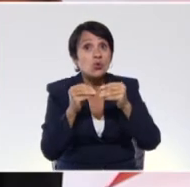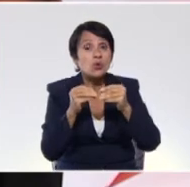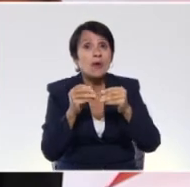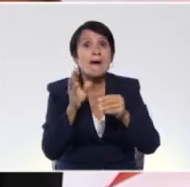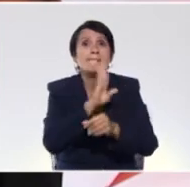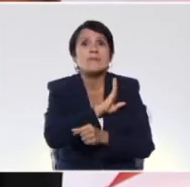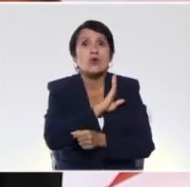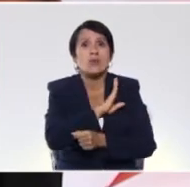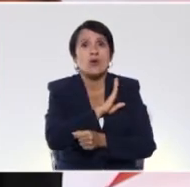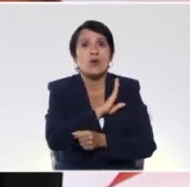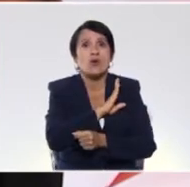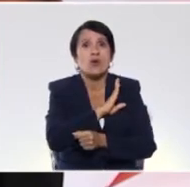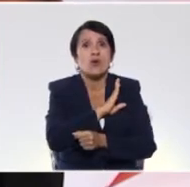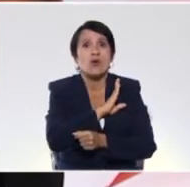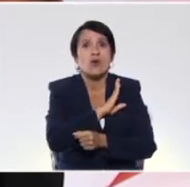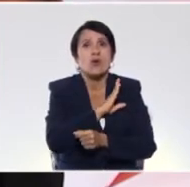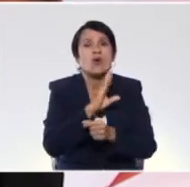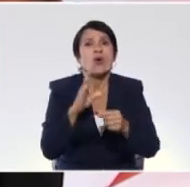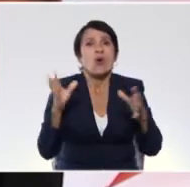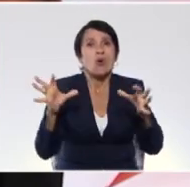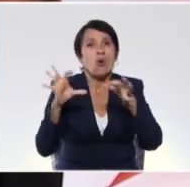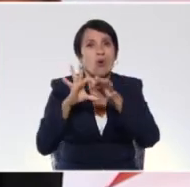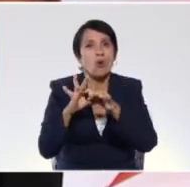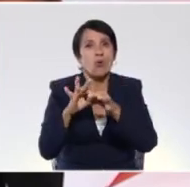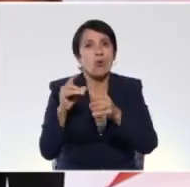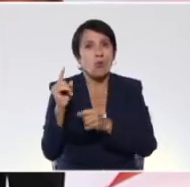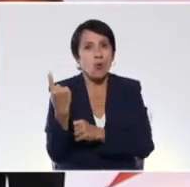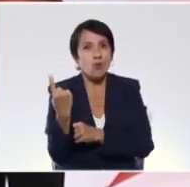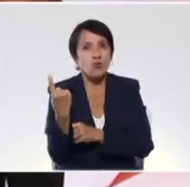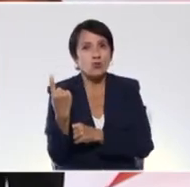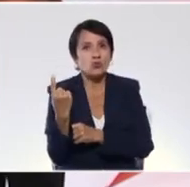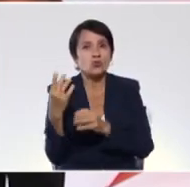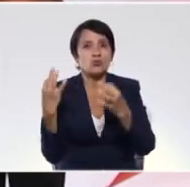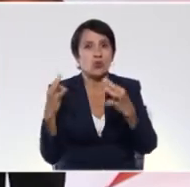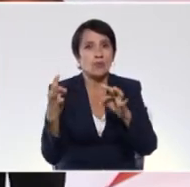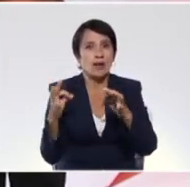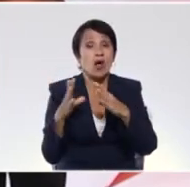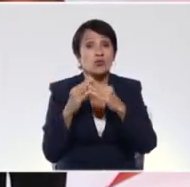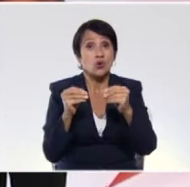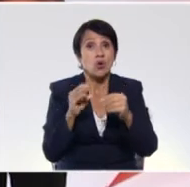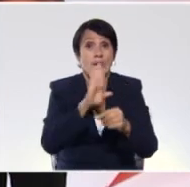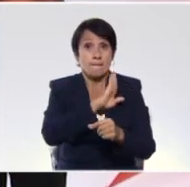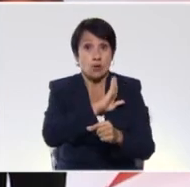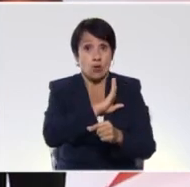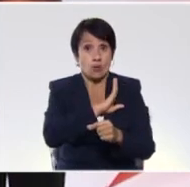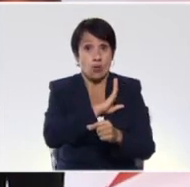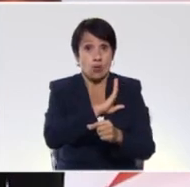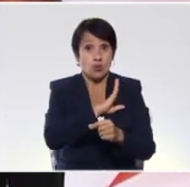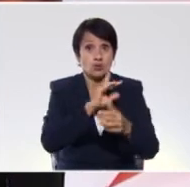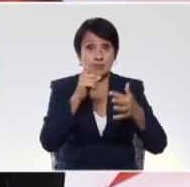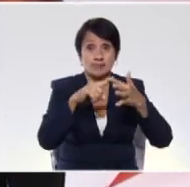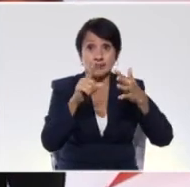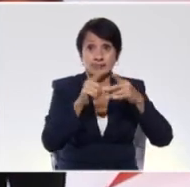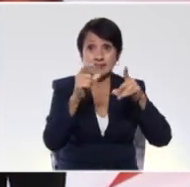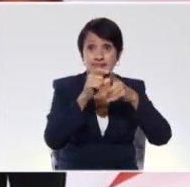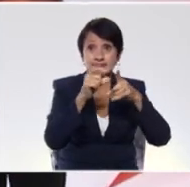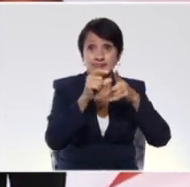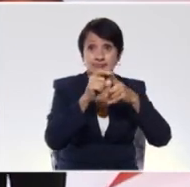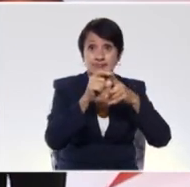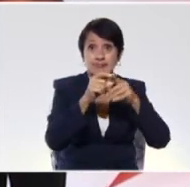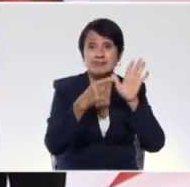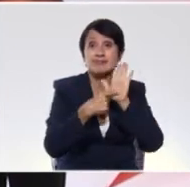propios y los sustantivos comunes, ok, recordemos que los sustantivos propios son aquellos que